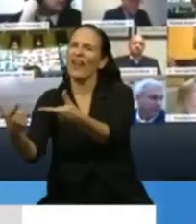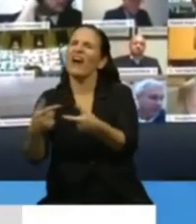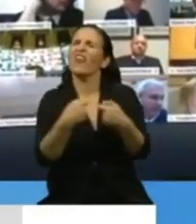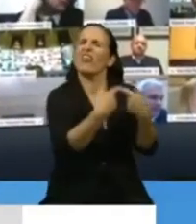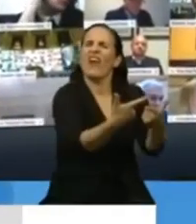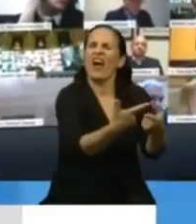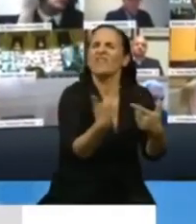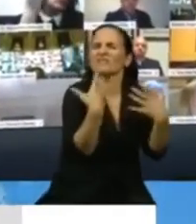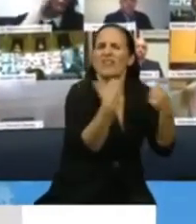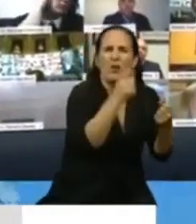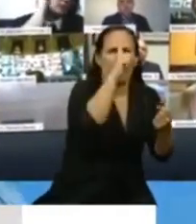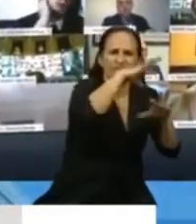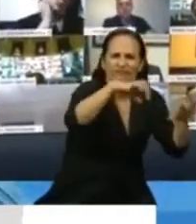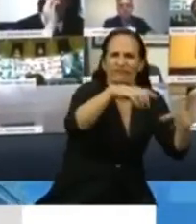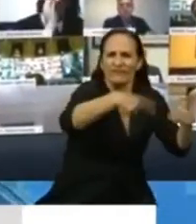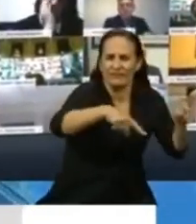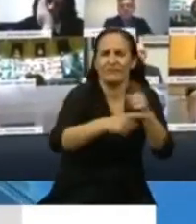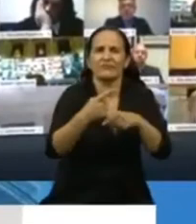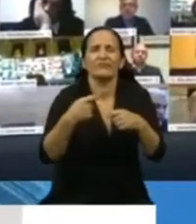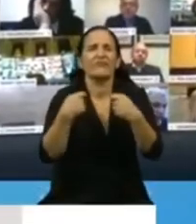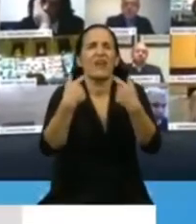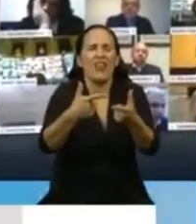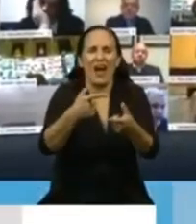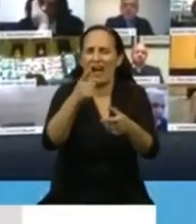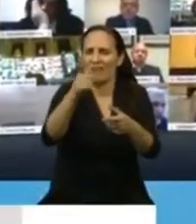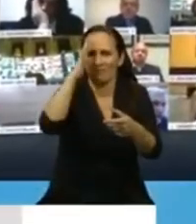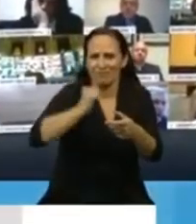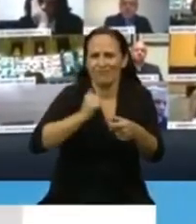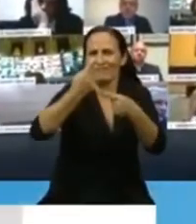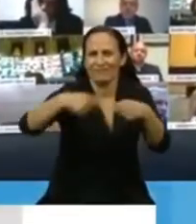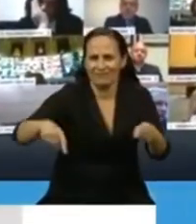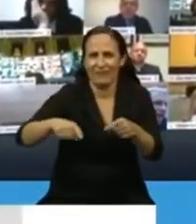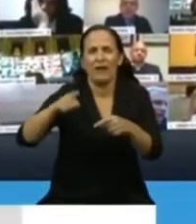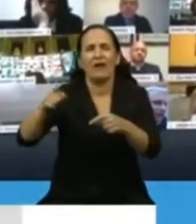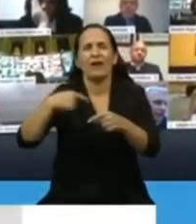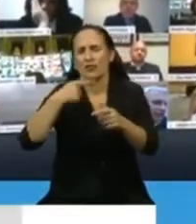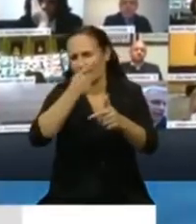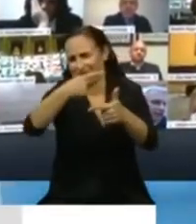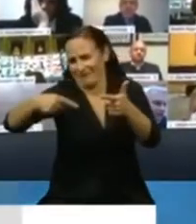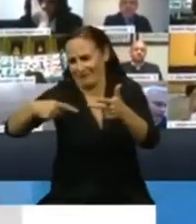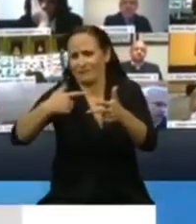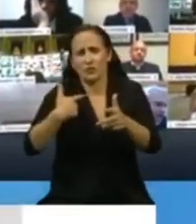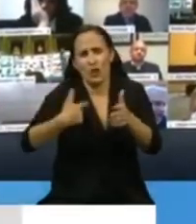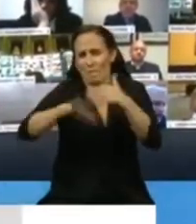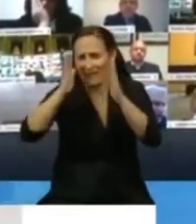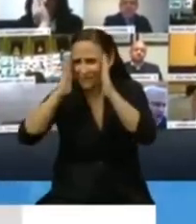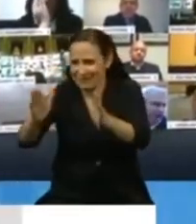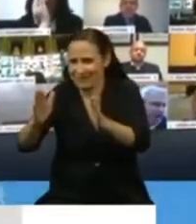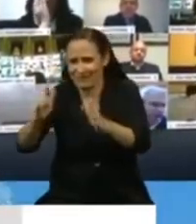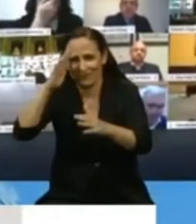de Seguridad y de las Fuerzas Armadas. Yo me voy a referir exclusivamente a las Fuerzas Armadas y termino, señor Presidente. 3